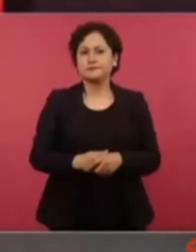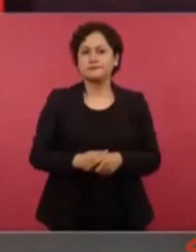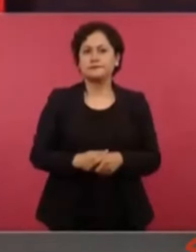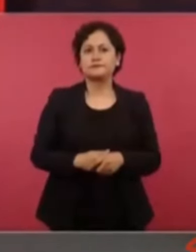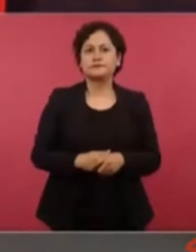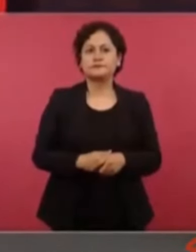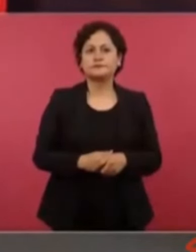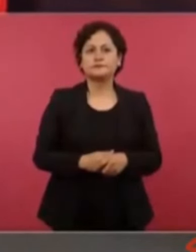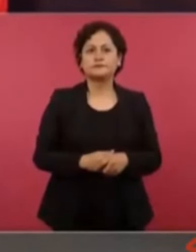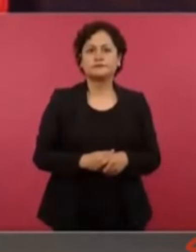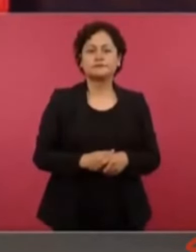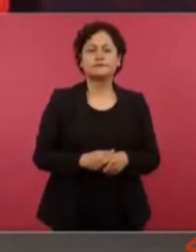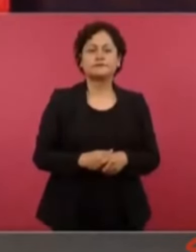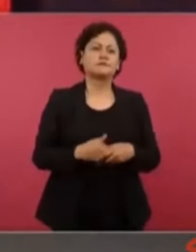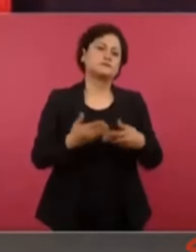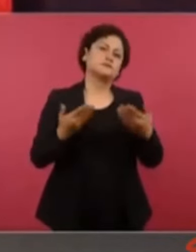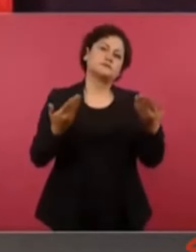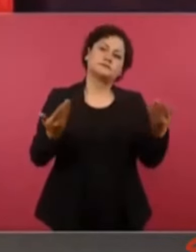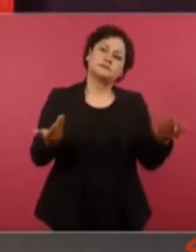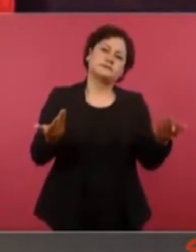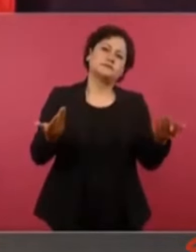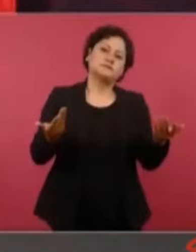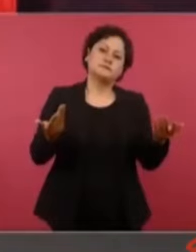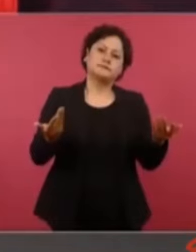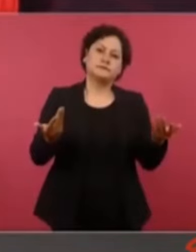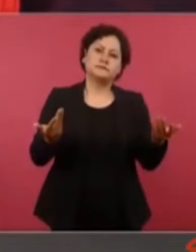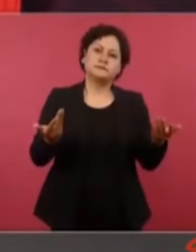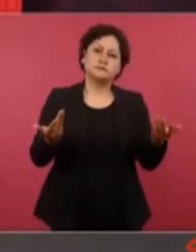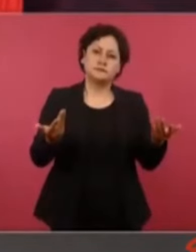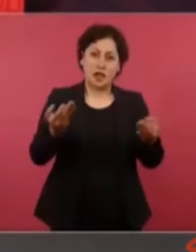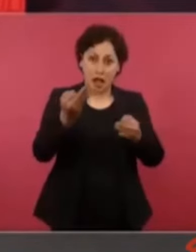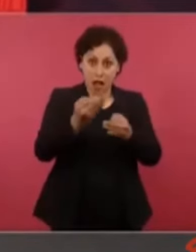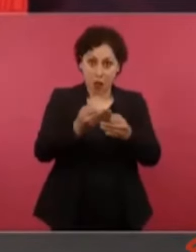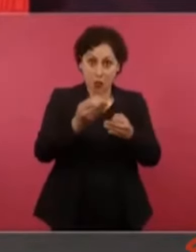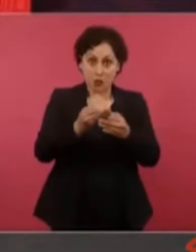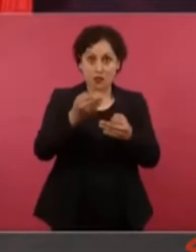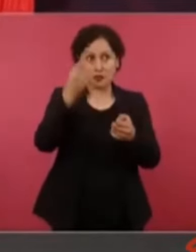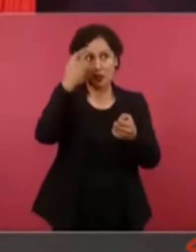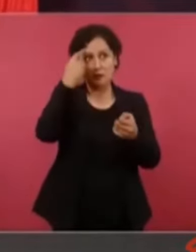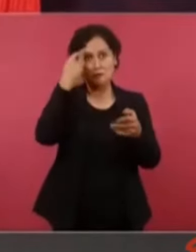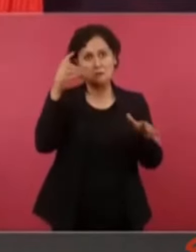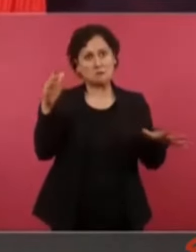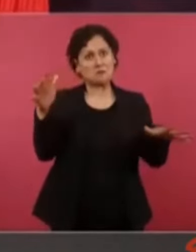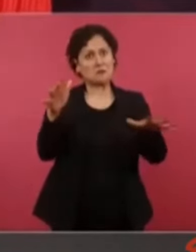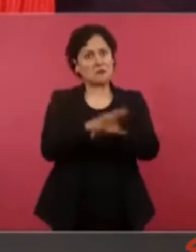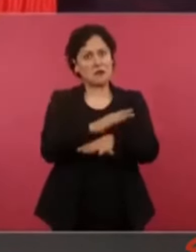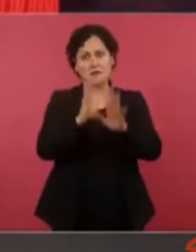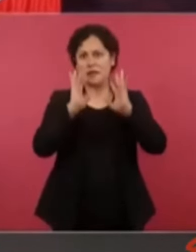Entonces, todos a participar, ya cambiaron las cosas.